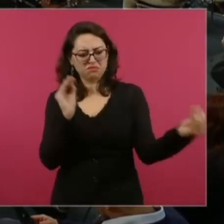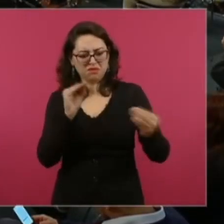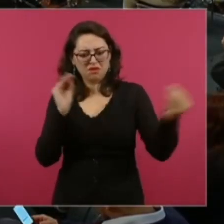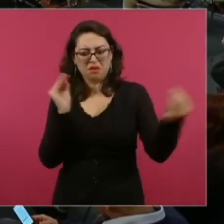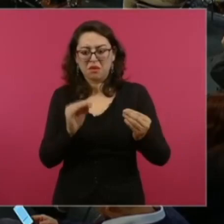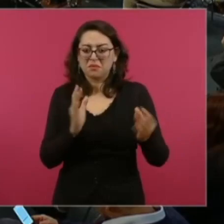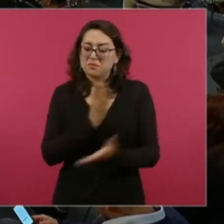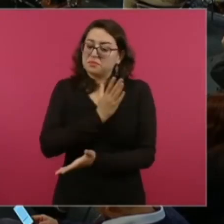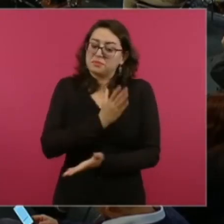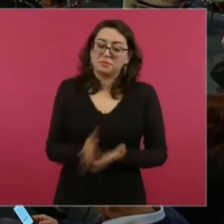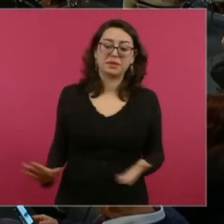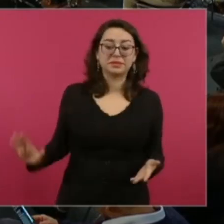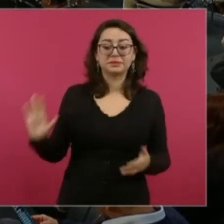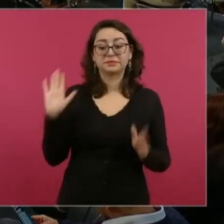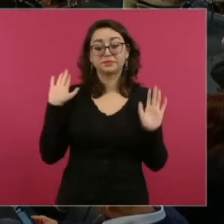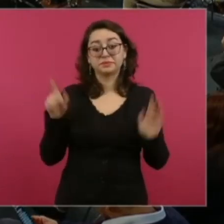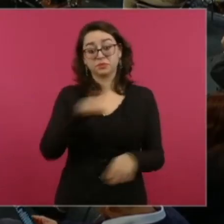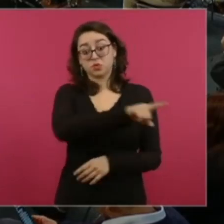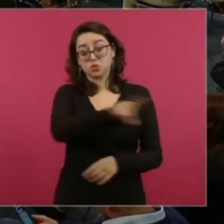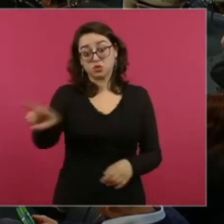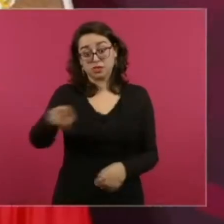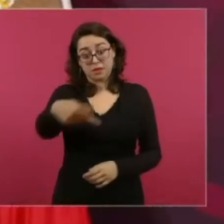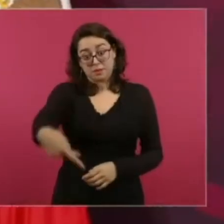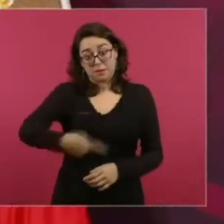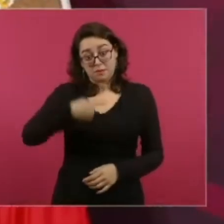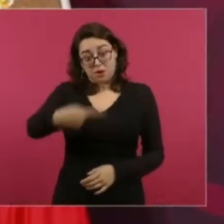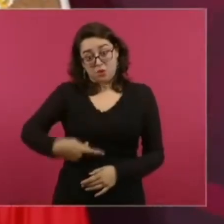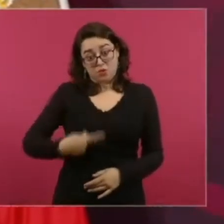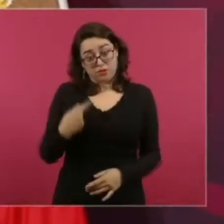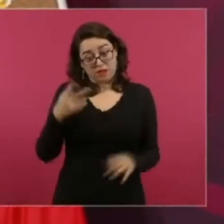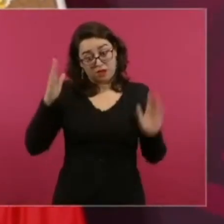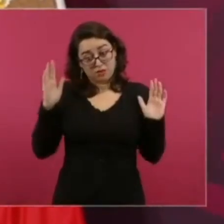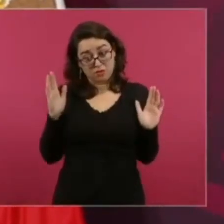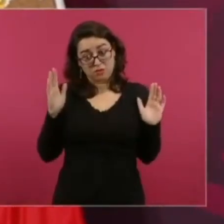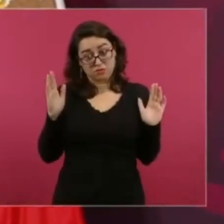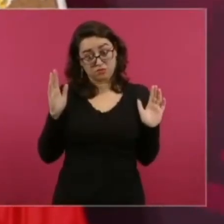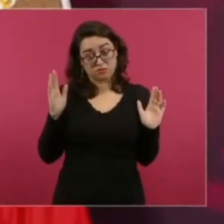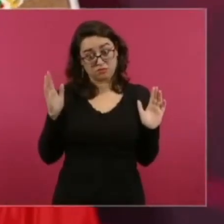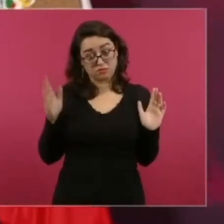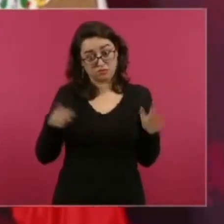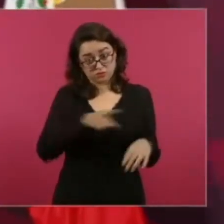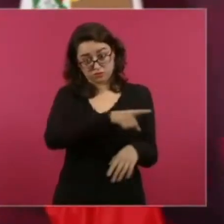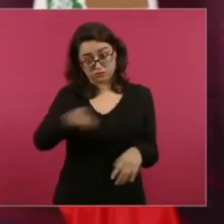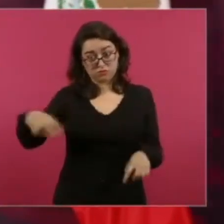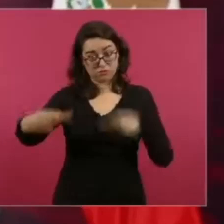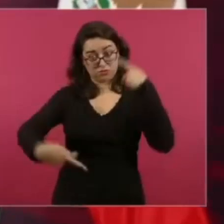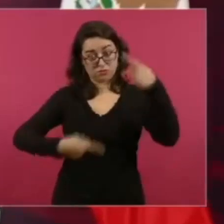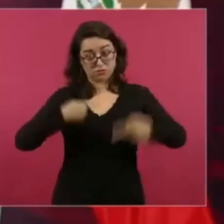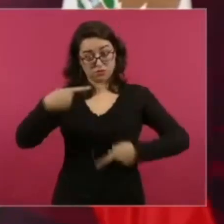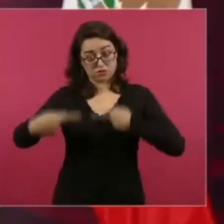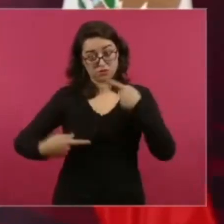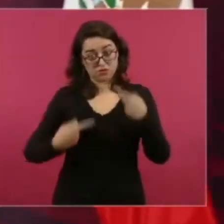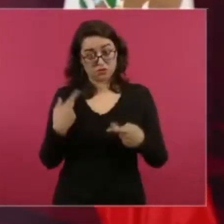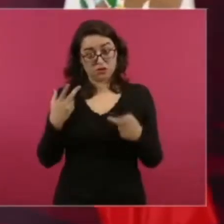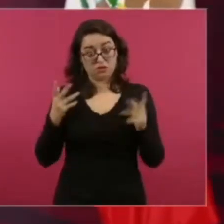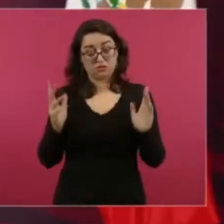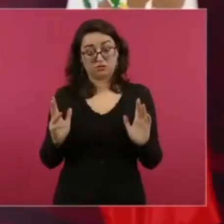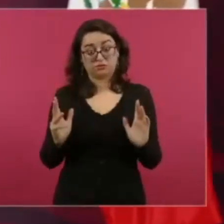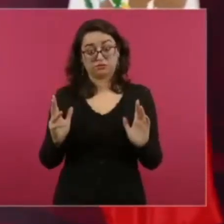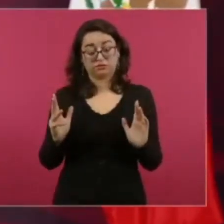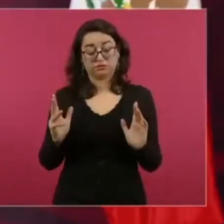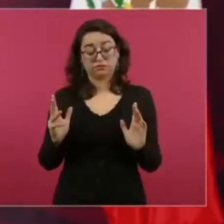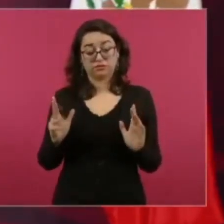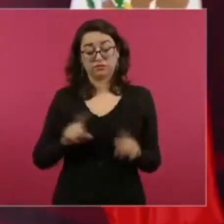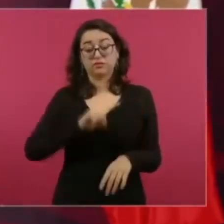Pero que conste que ustedes me preguntaron, no vaya a ser que por esto me vayan a… Así ya vayan a quitar